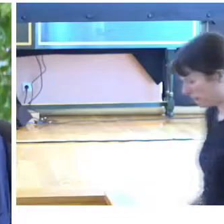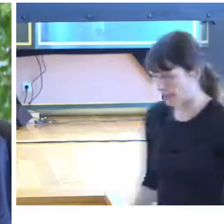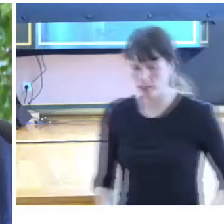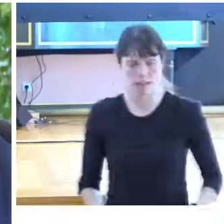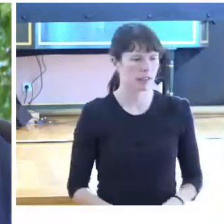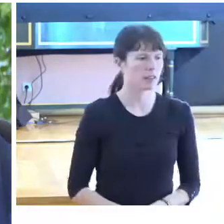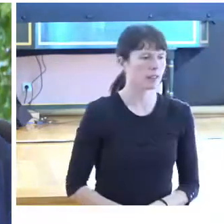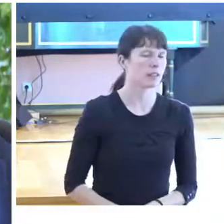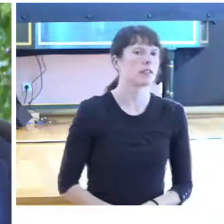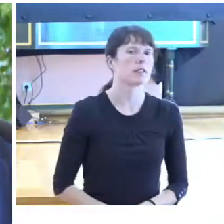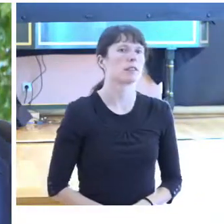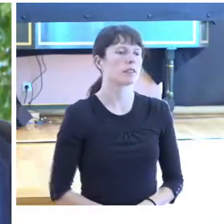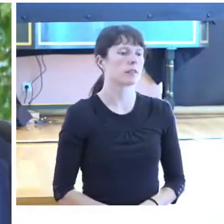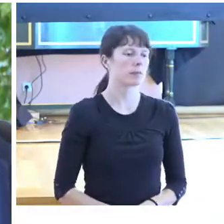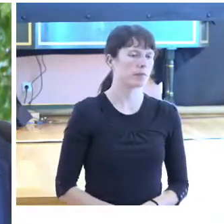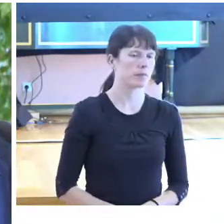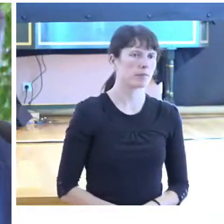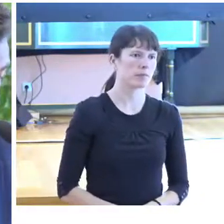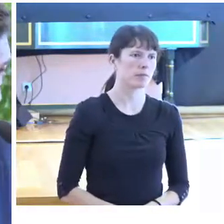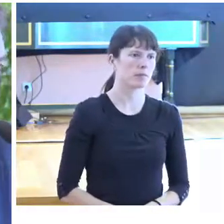Aplausos Aplausos